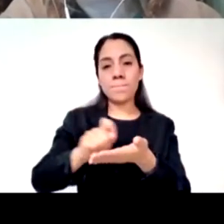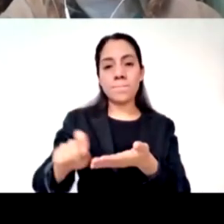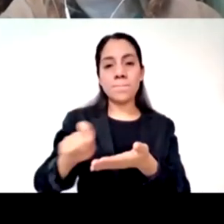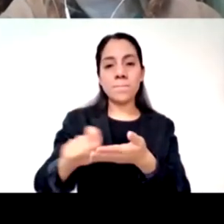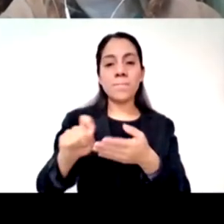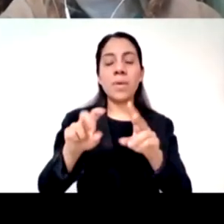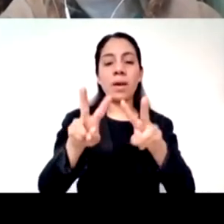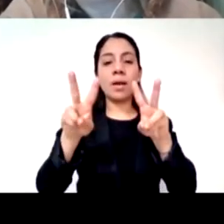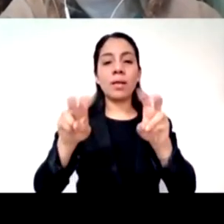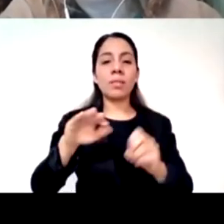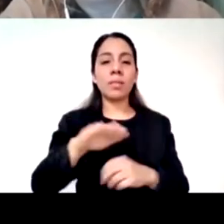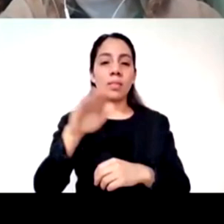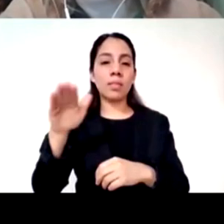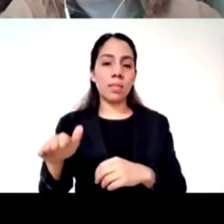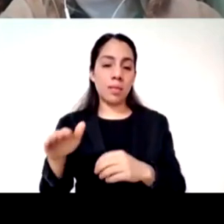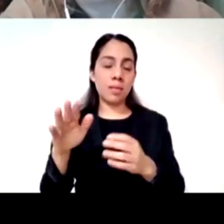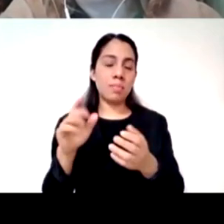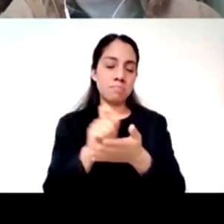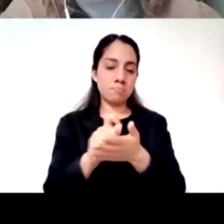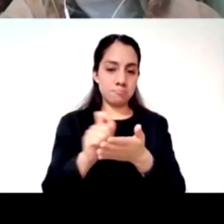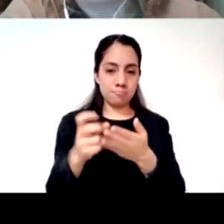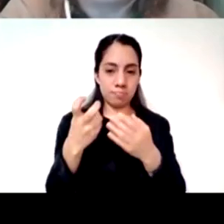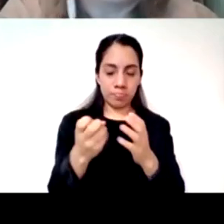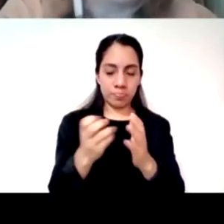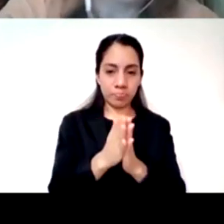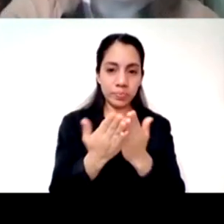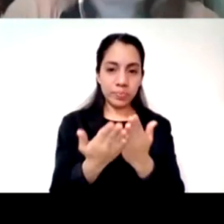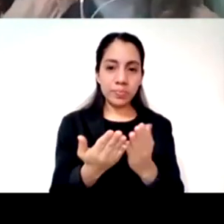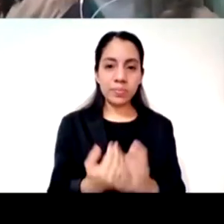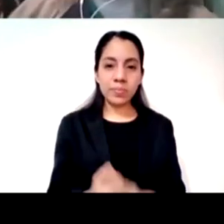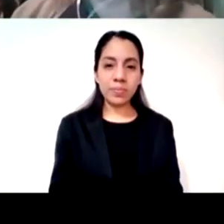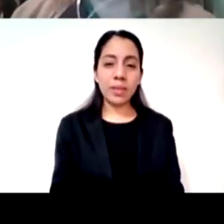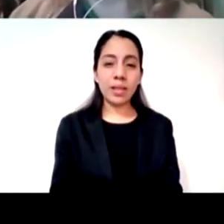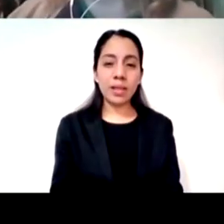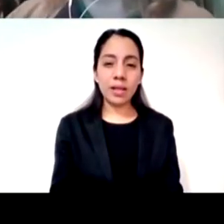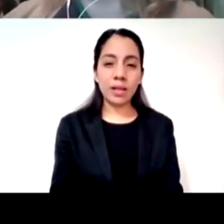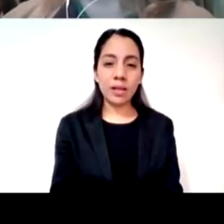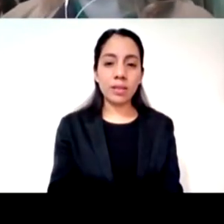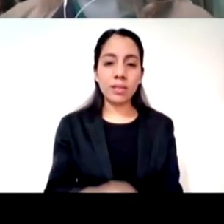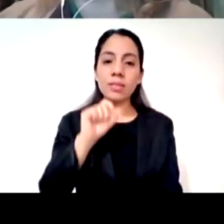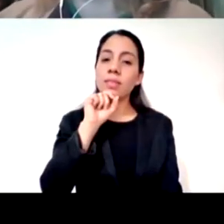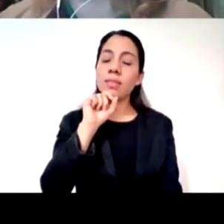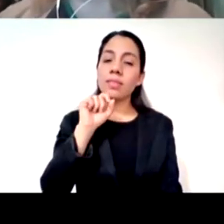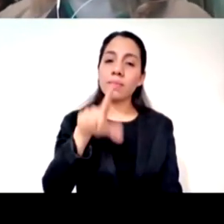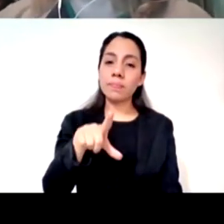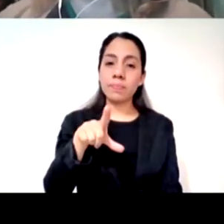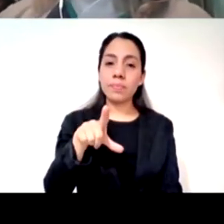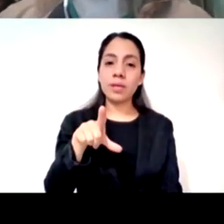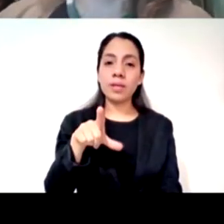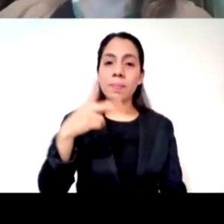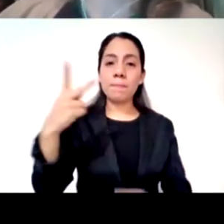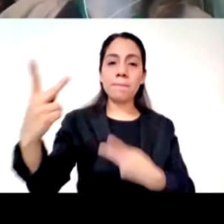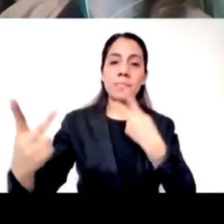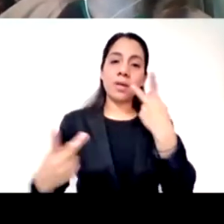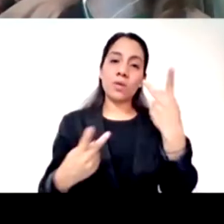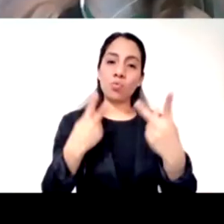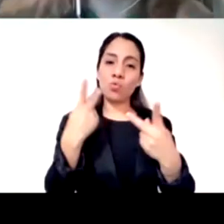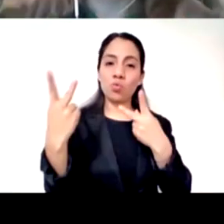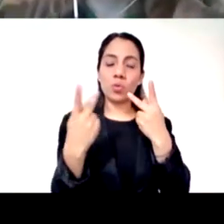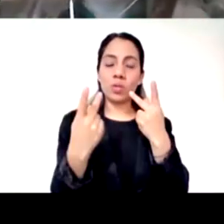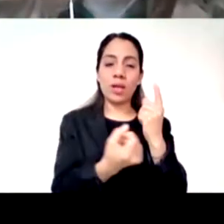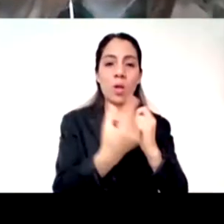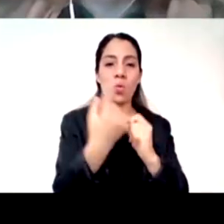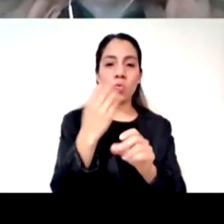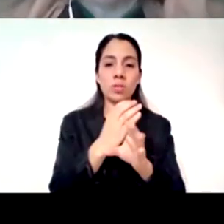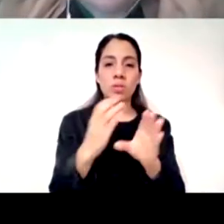nos preguntan algunas cosas sobre el regreso a las aulas